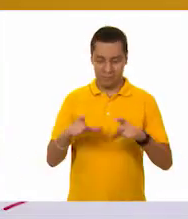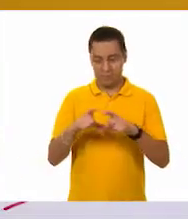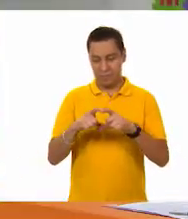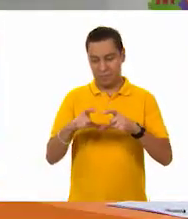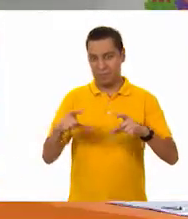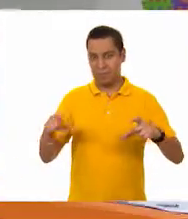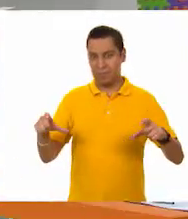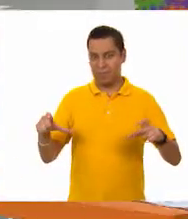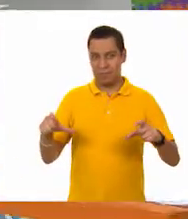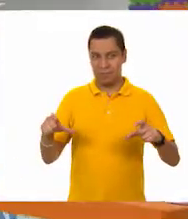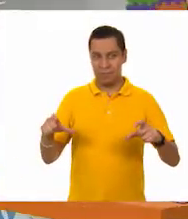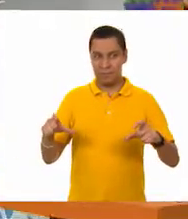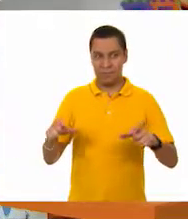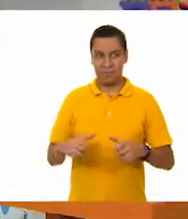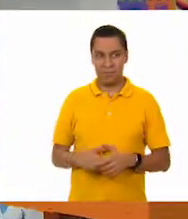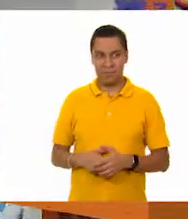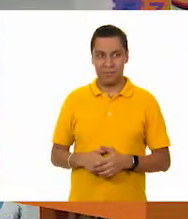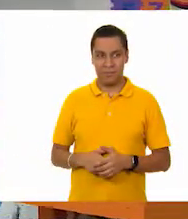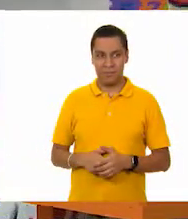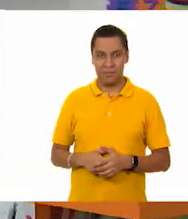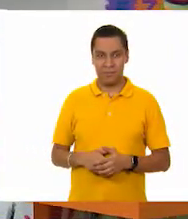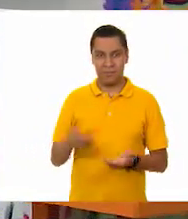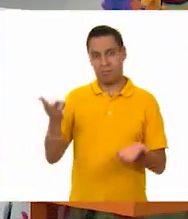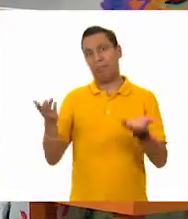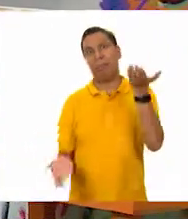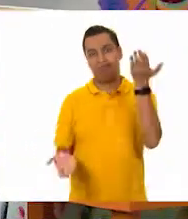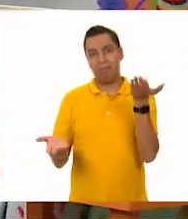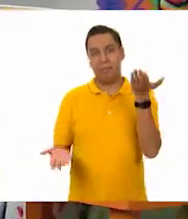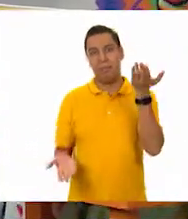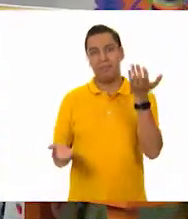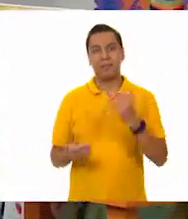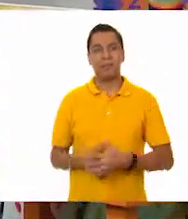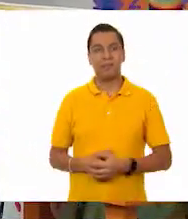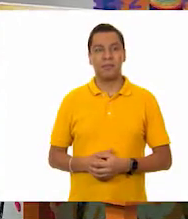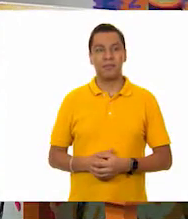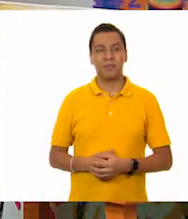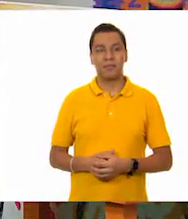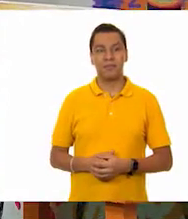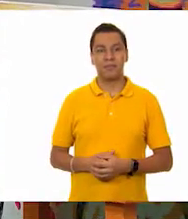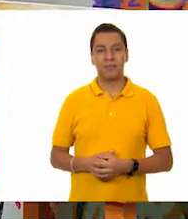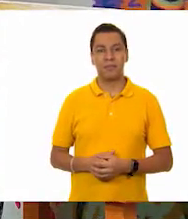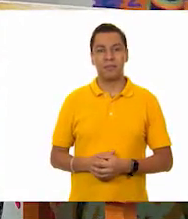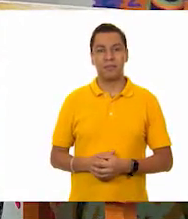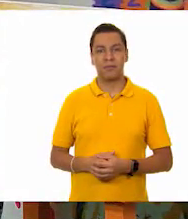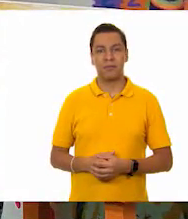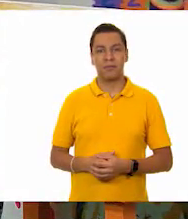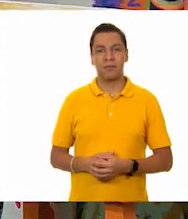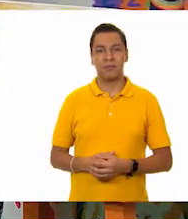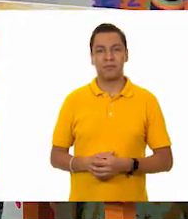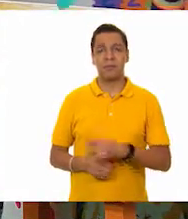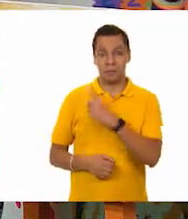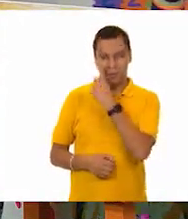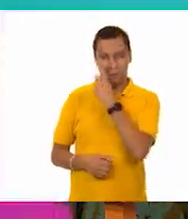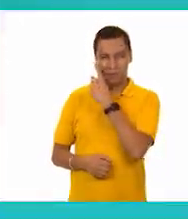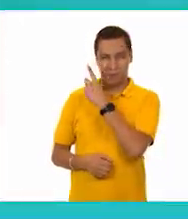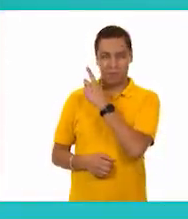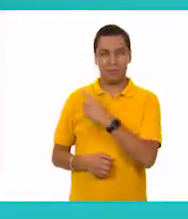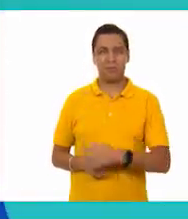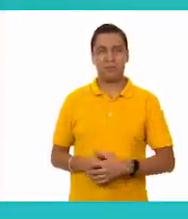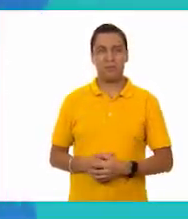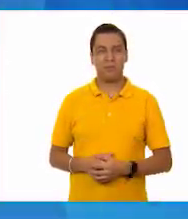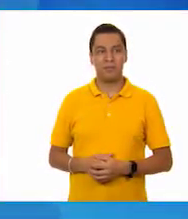rápidamente la balanza se quiere inclinar o quiere bajar rápido hacia donde está el borrador. Ah, muy bien, ahí lo podemos identificar.